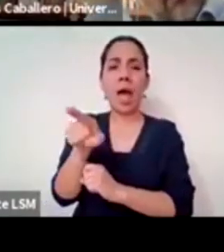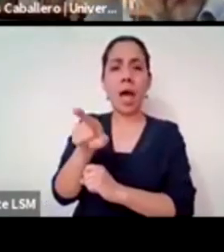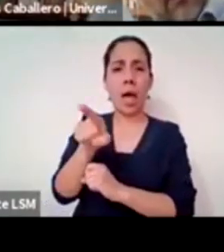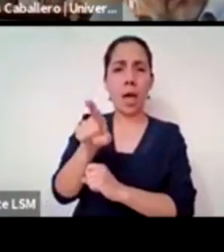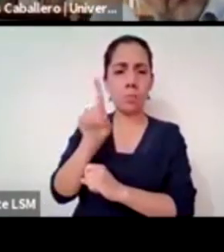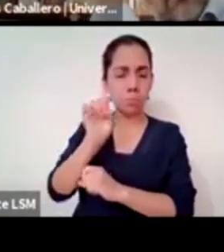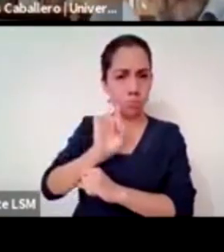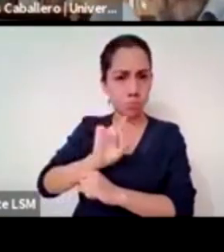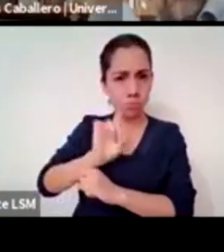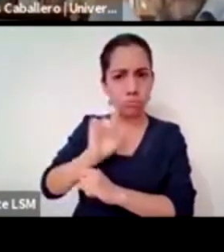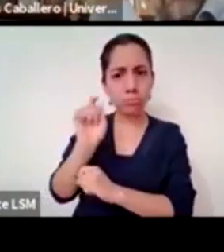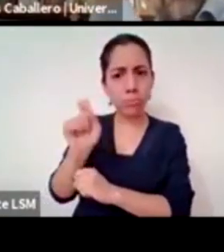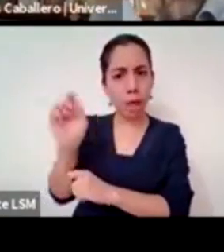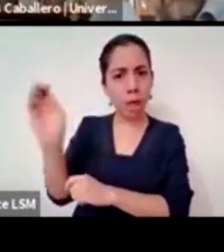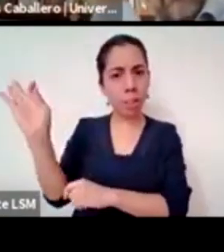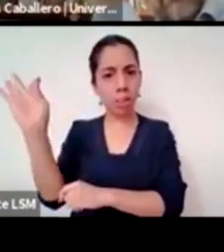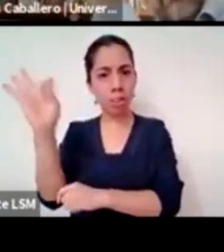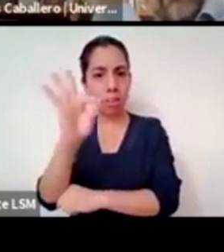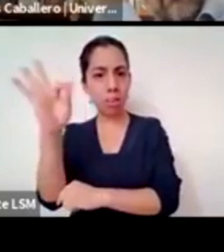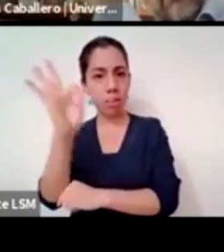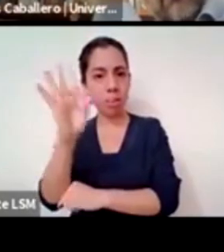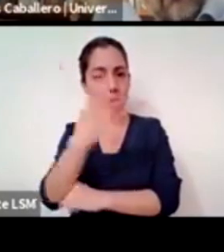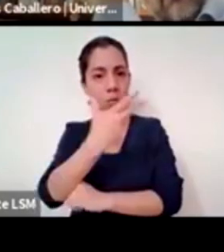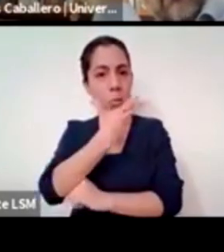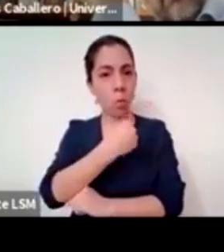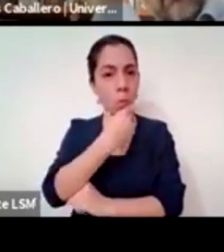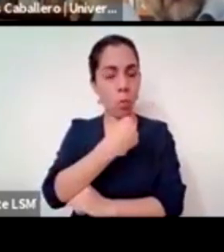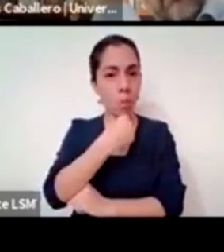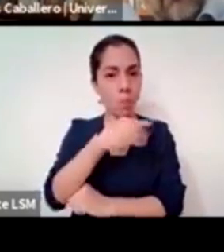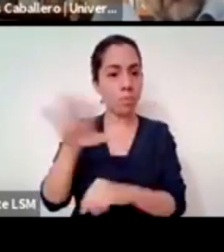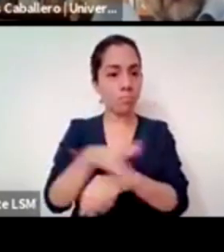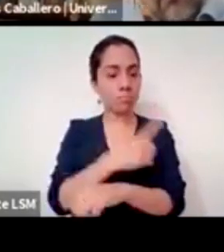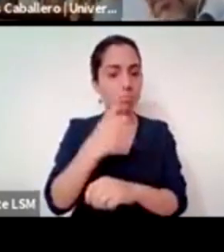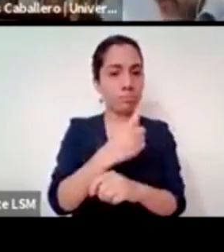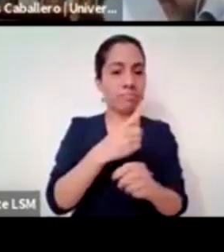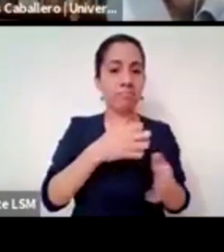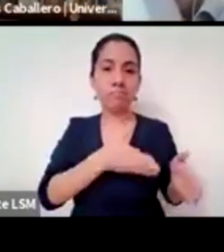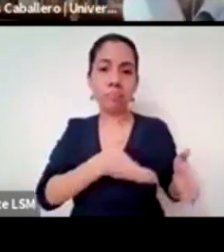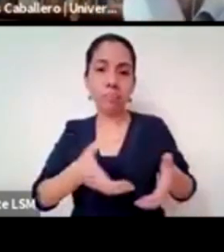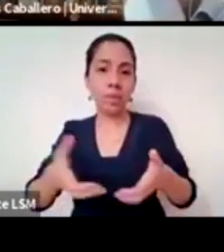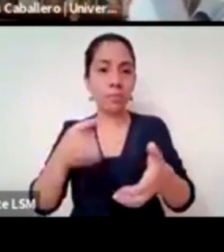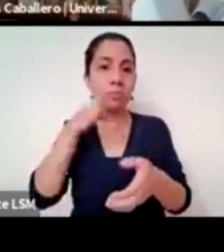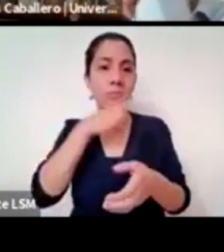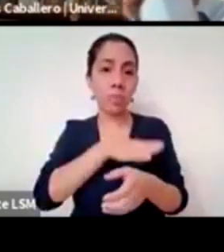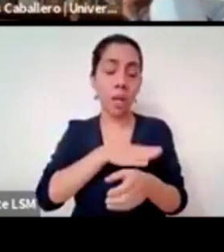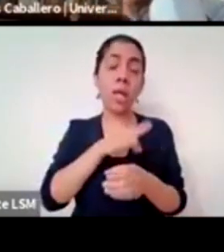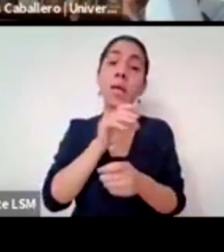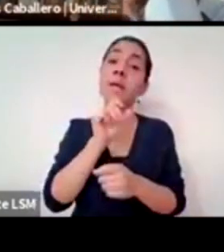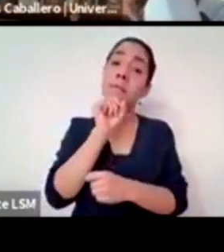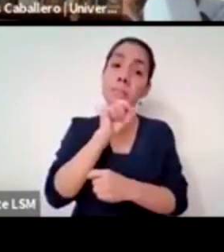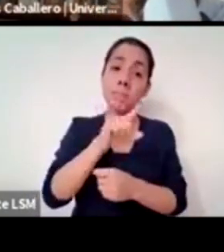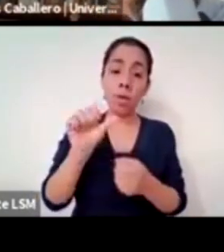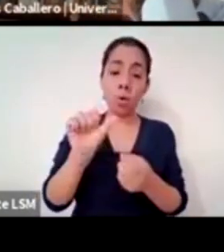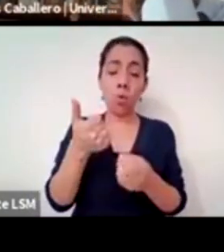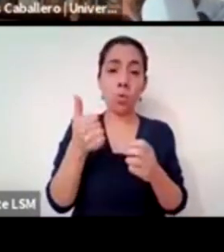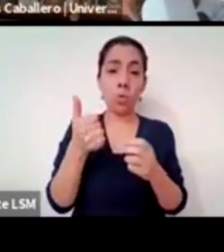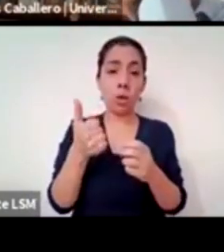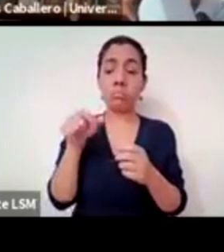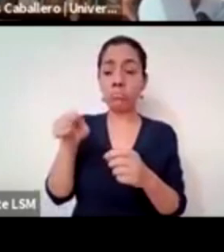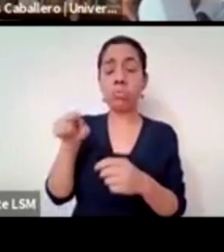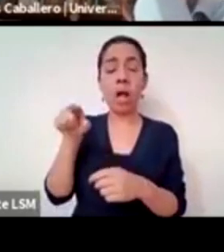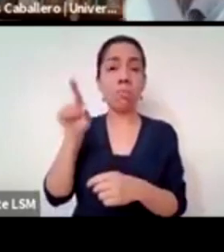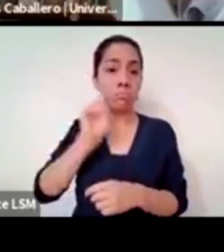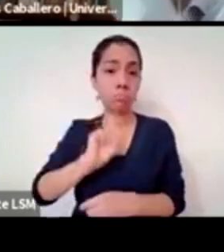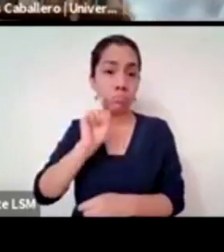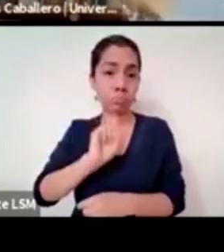reconoce tampoco y hay que decirlo como sujetos pensantes como figuras o como personas que piensan